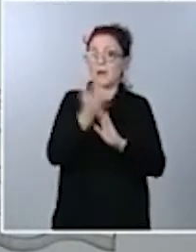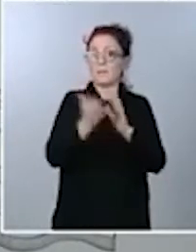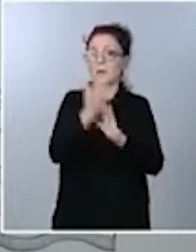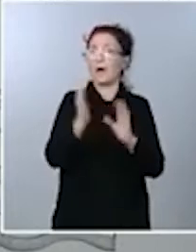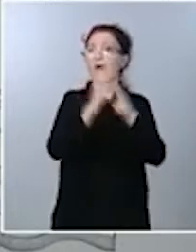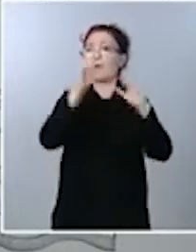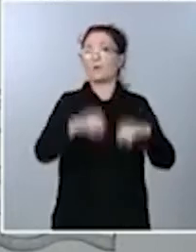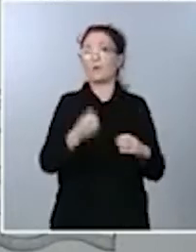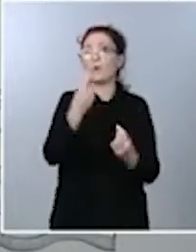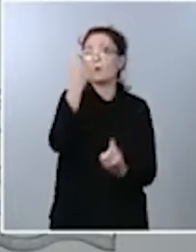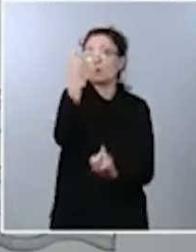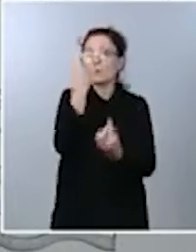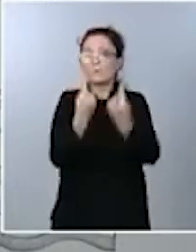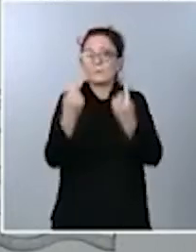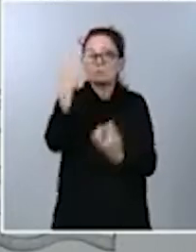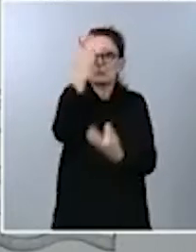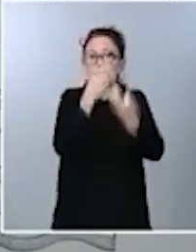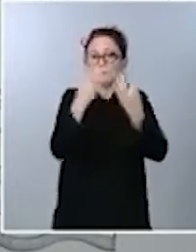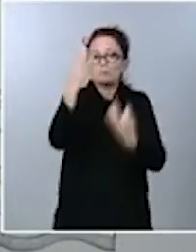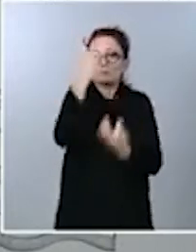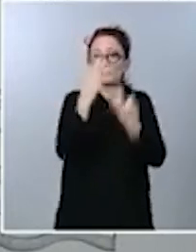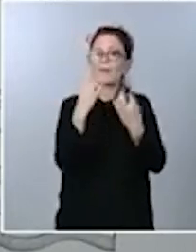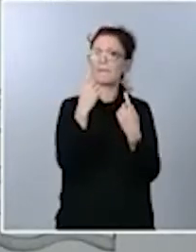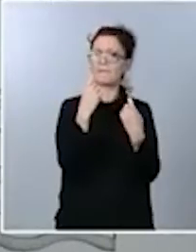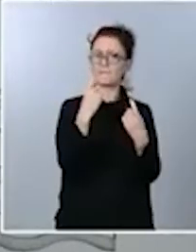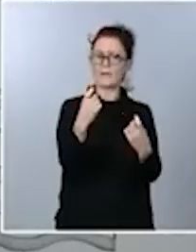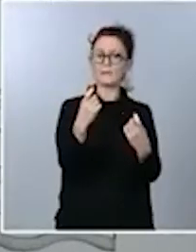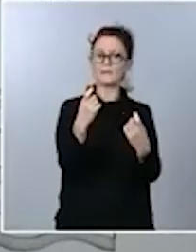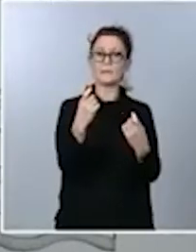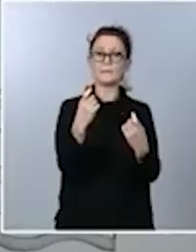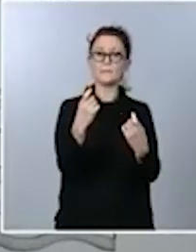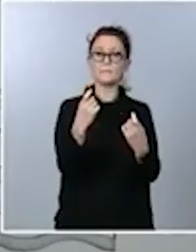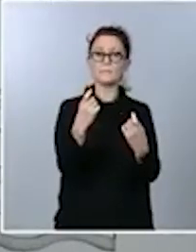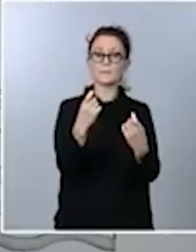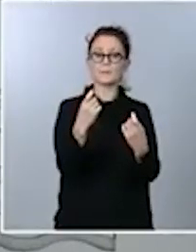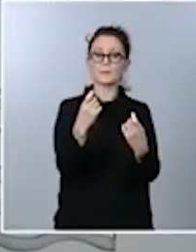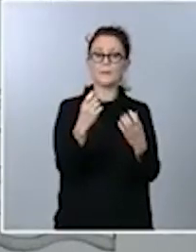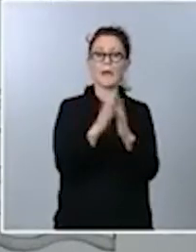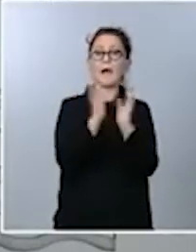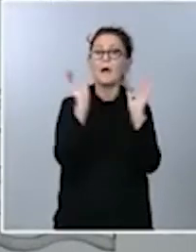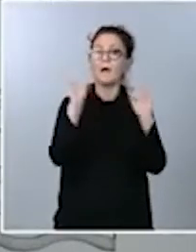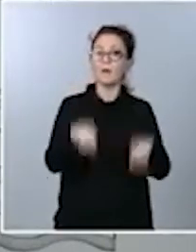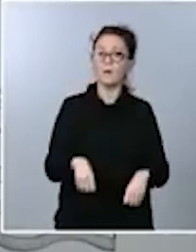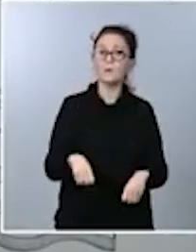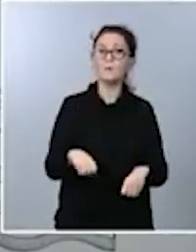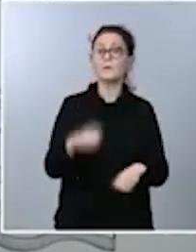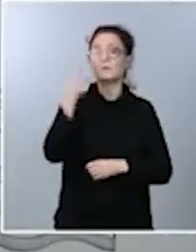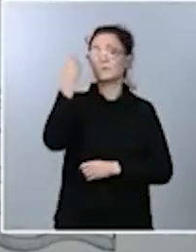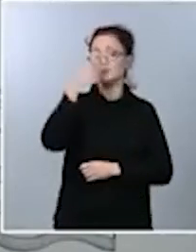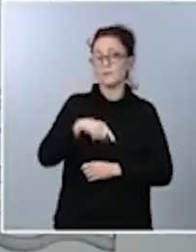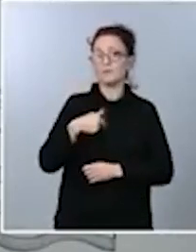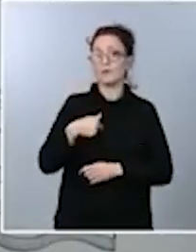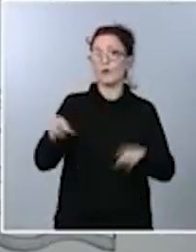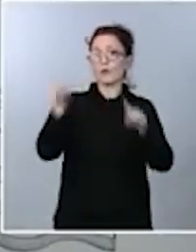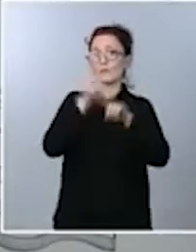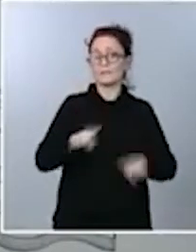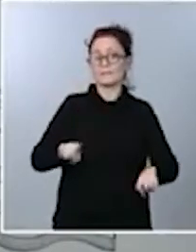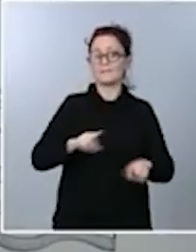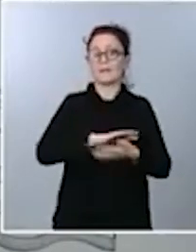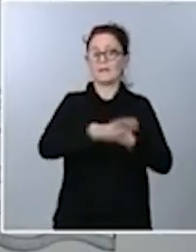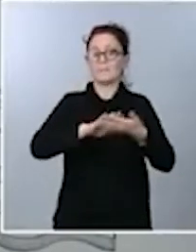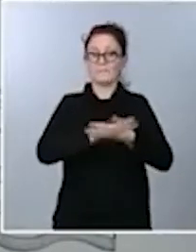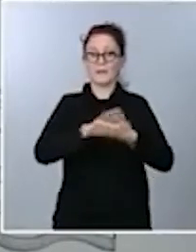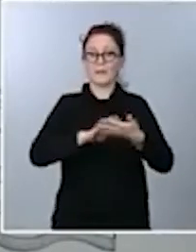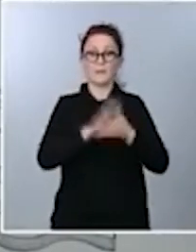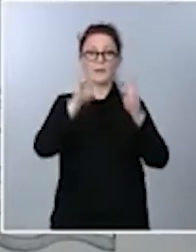respecto a algún dintel que estamos pendientes de terminar de acordar, pero saben que soy discreta a la hora de plantear esta cuestión, porque lo